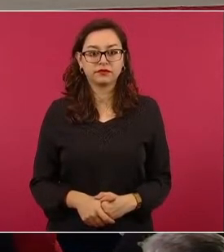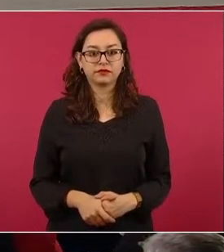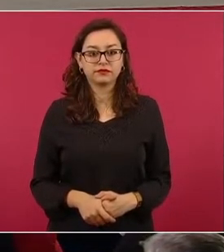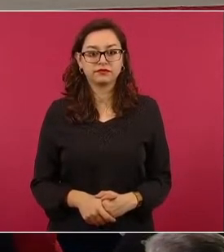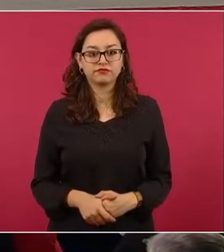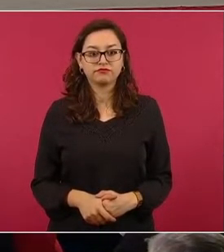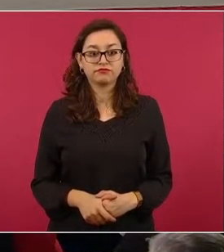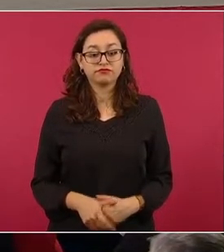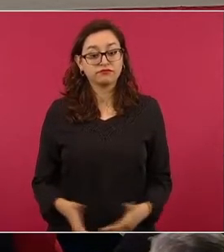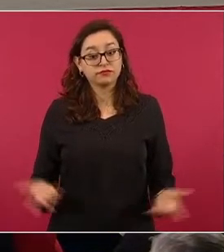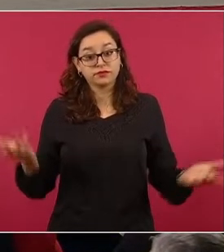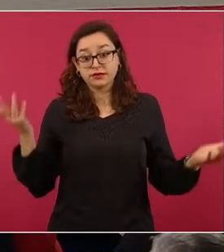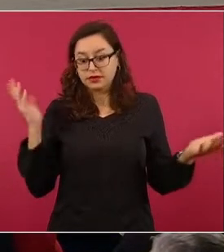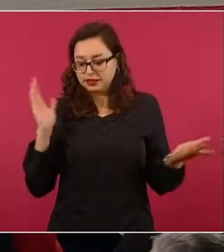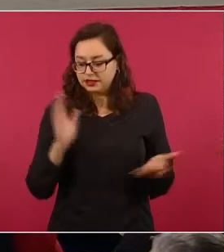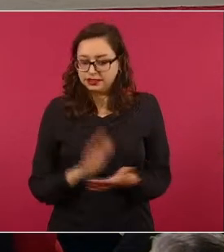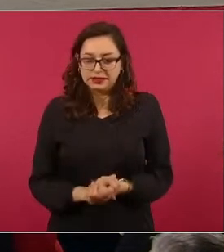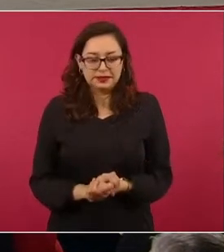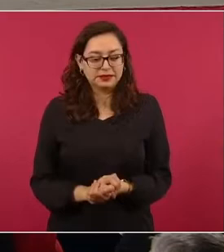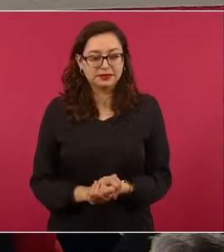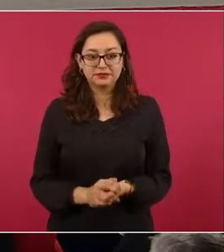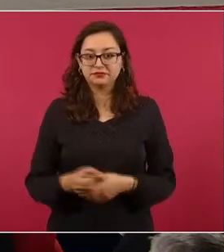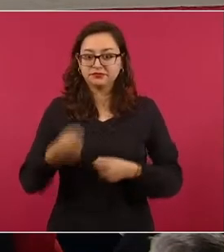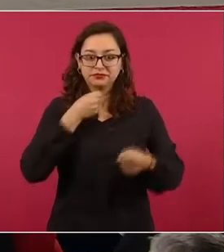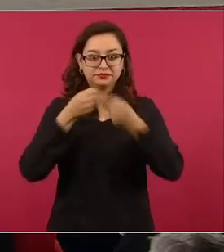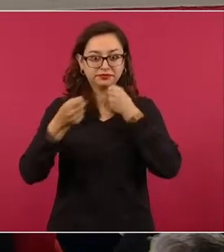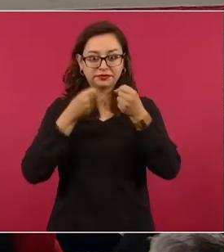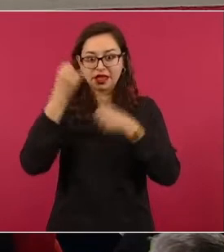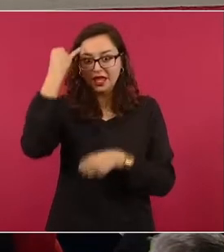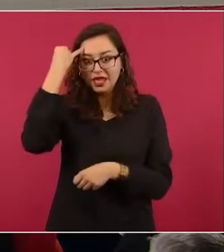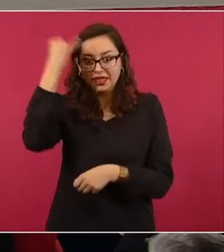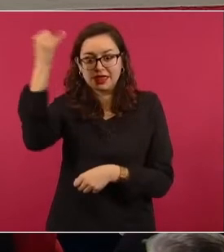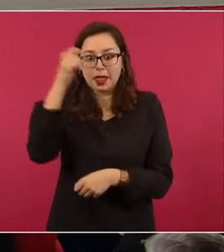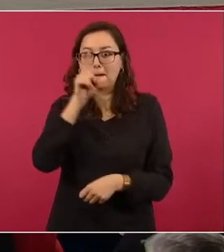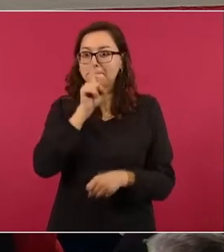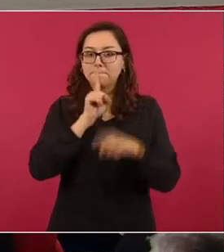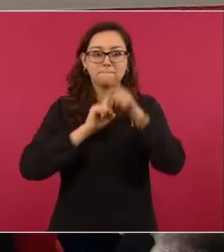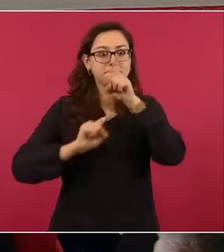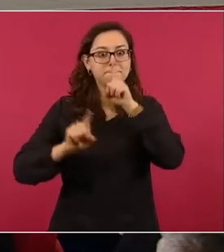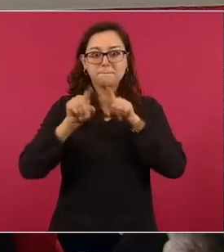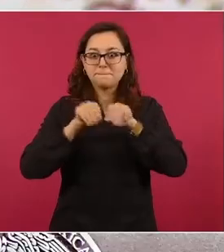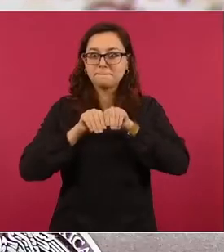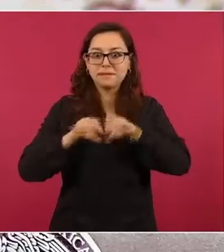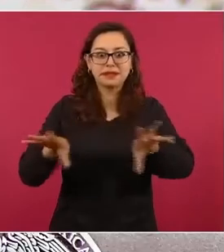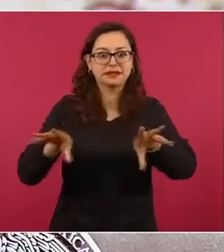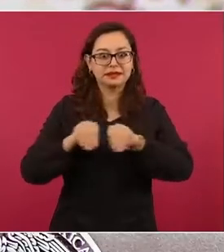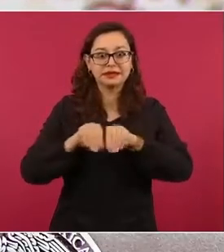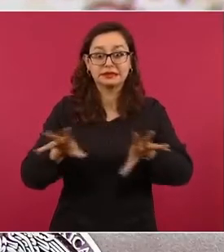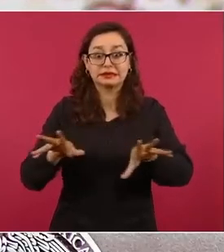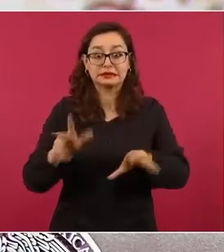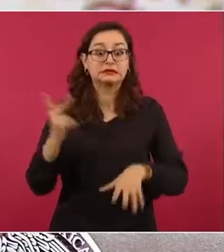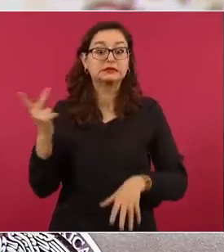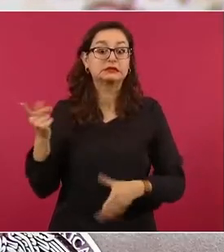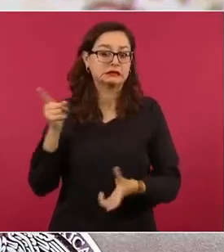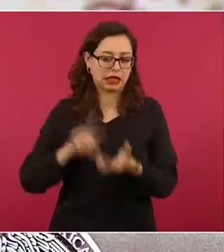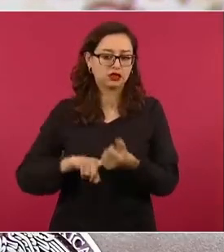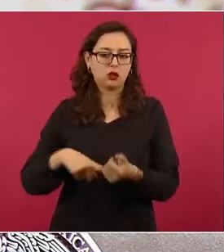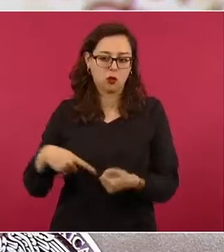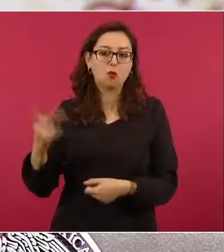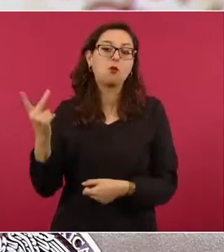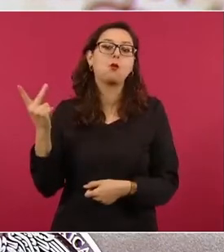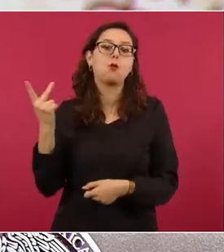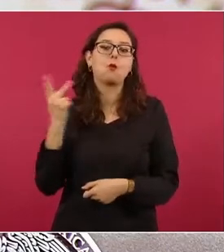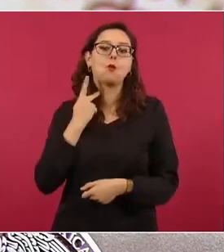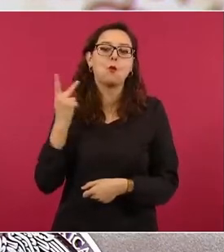Bueno, hay periodistas que inventan noticias con la intención política, política, de